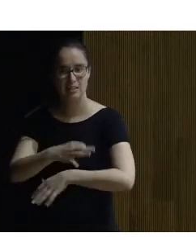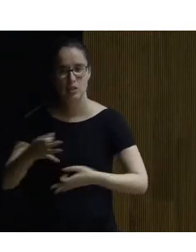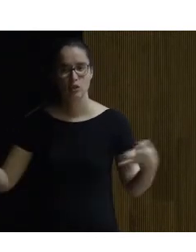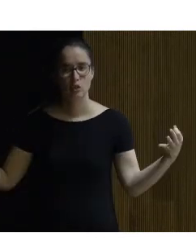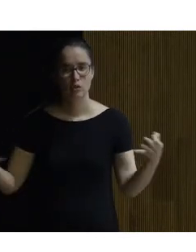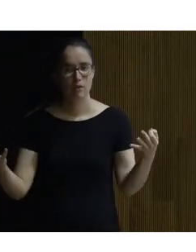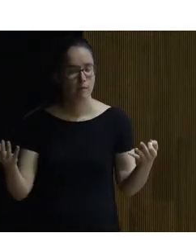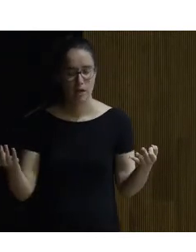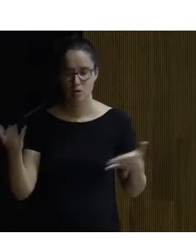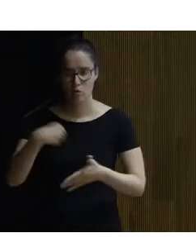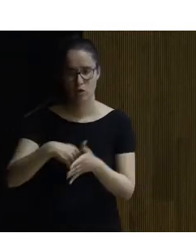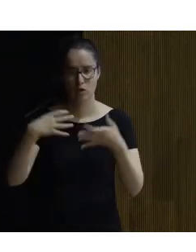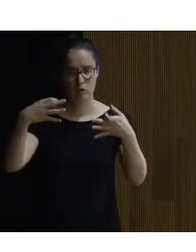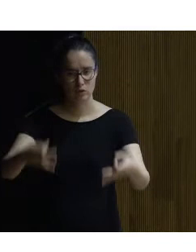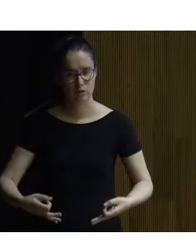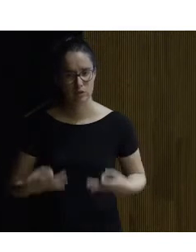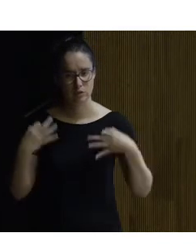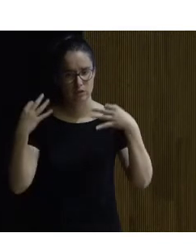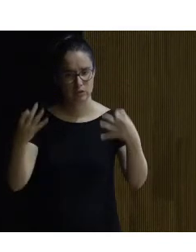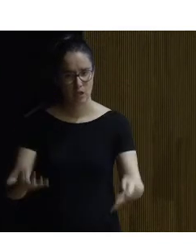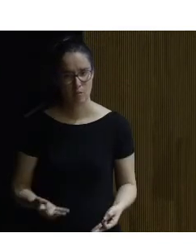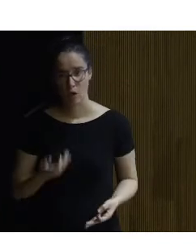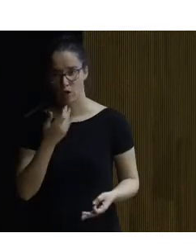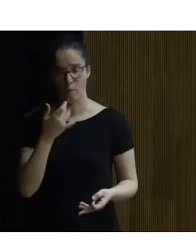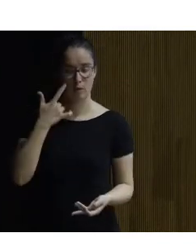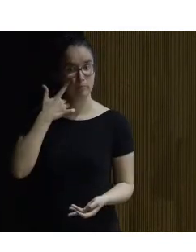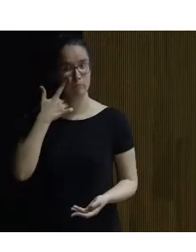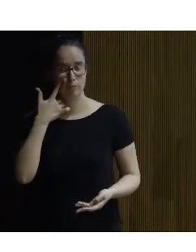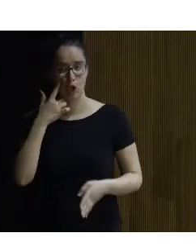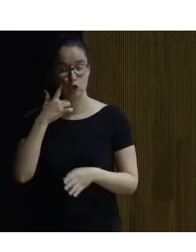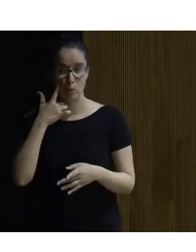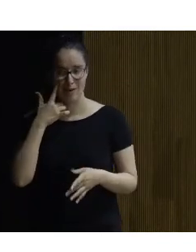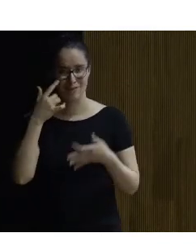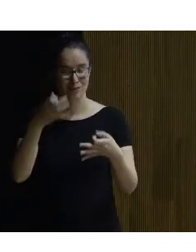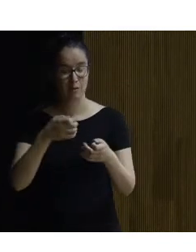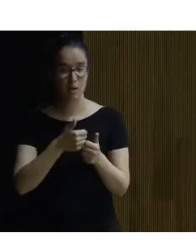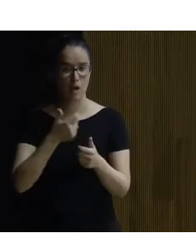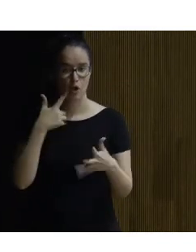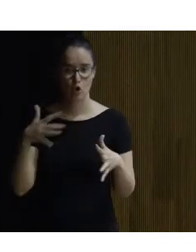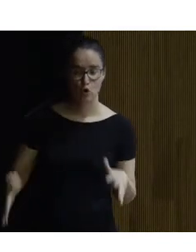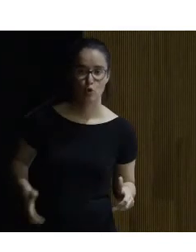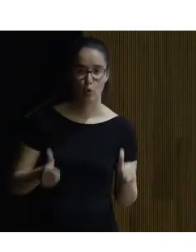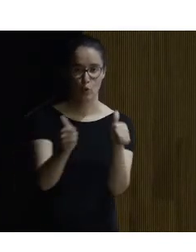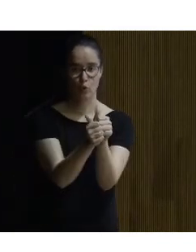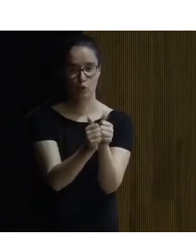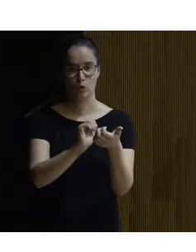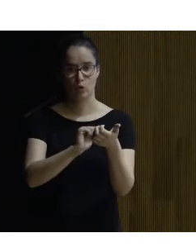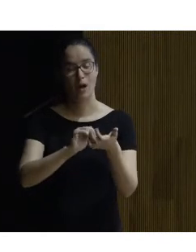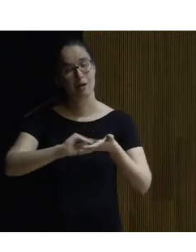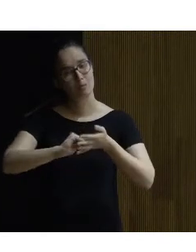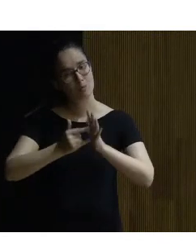tenerlo presente como si fuera un ángel guardián que está continuamente junto al que